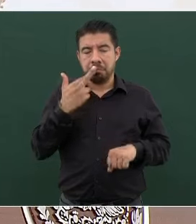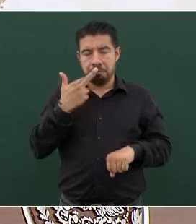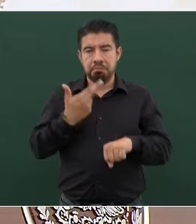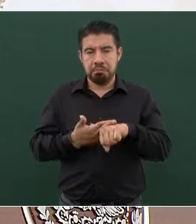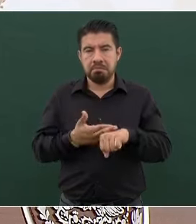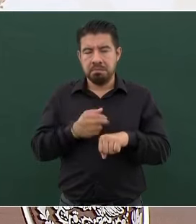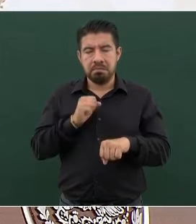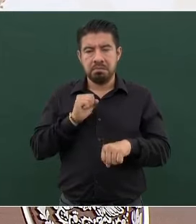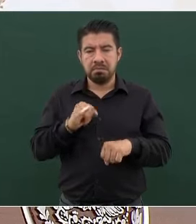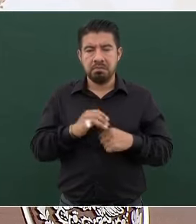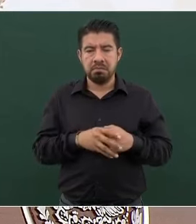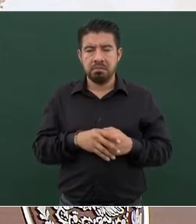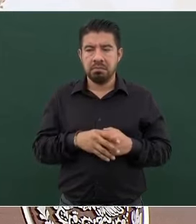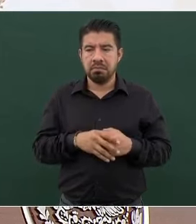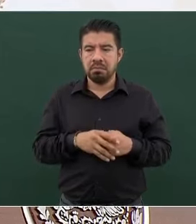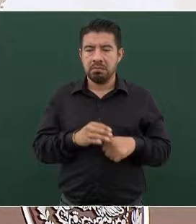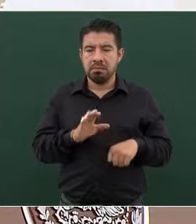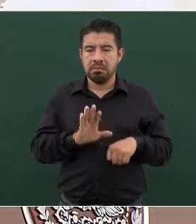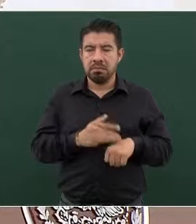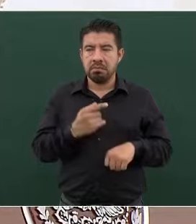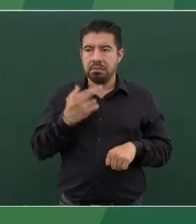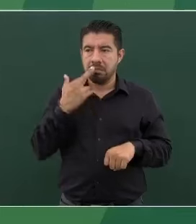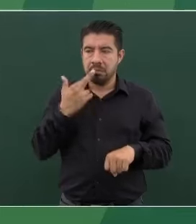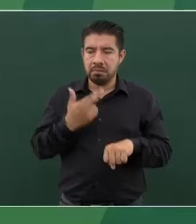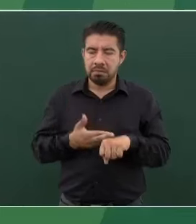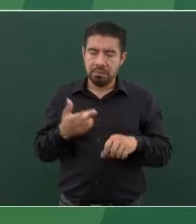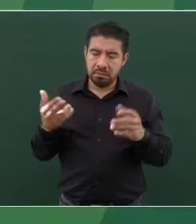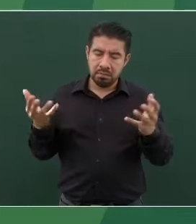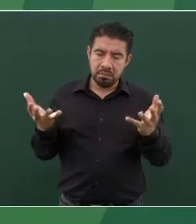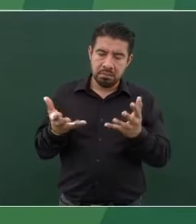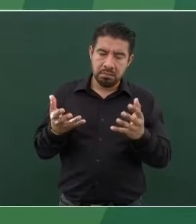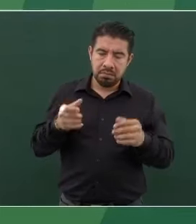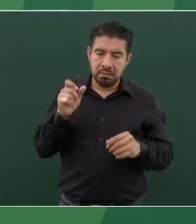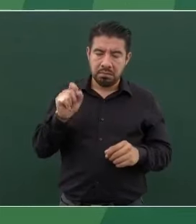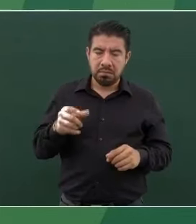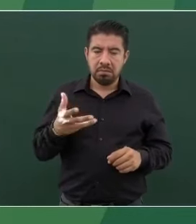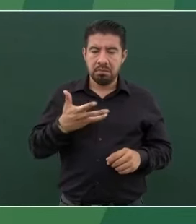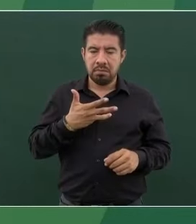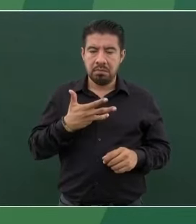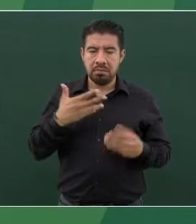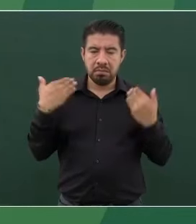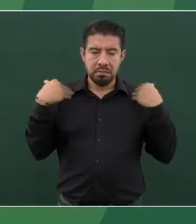porque son muy responsables los maestros, las maestras,